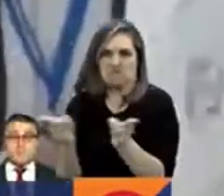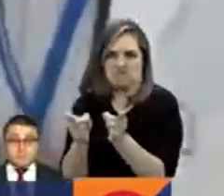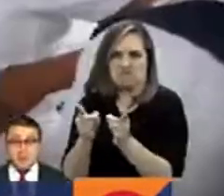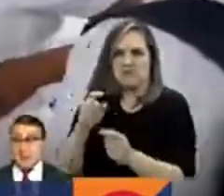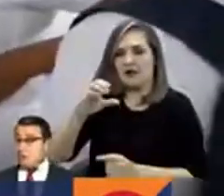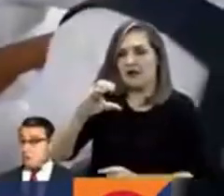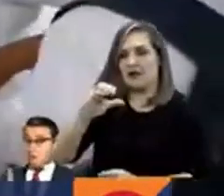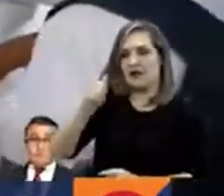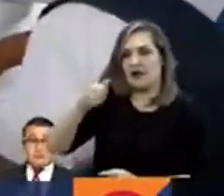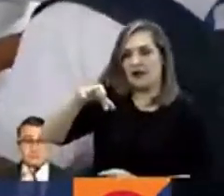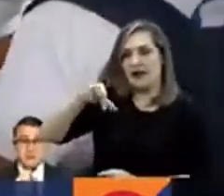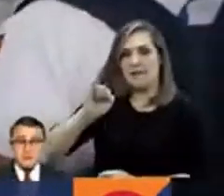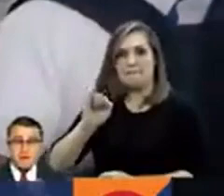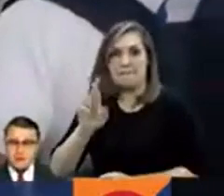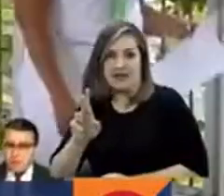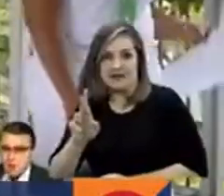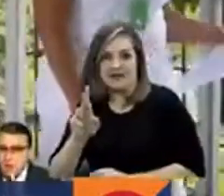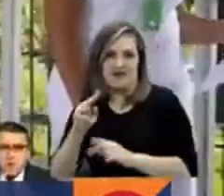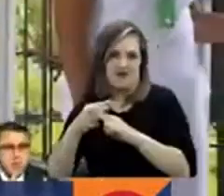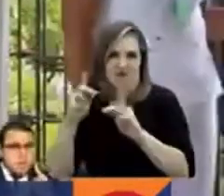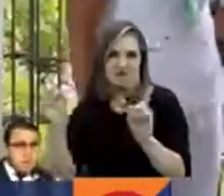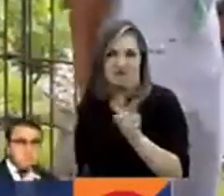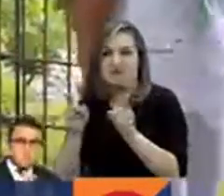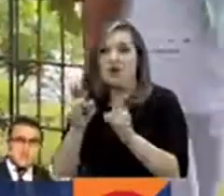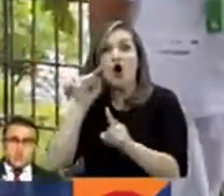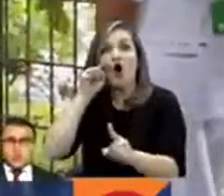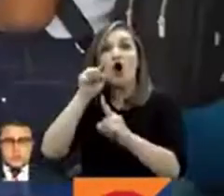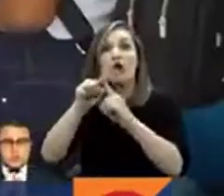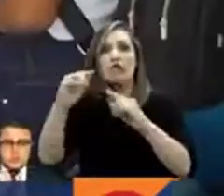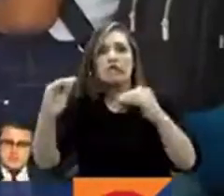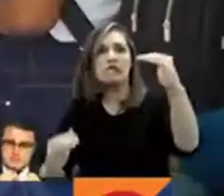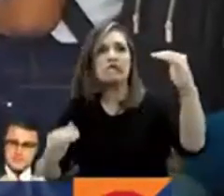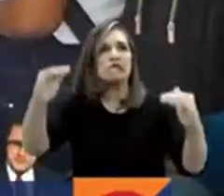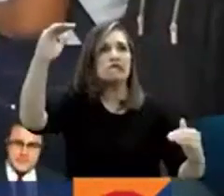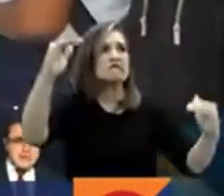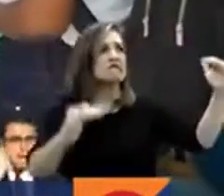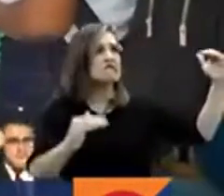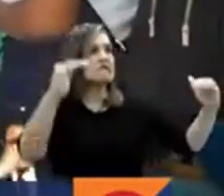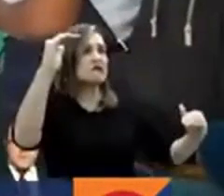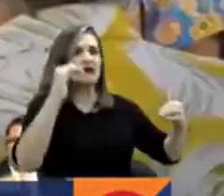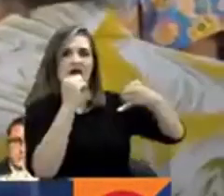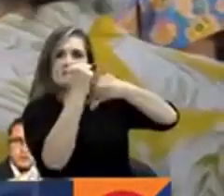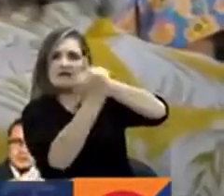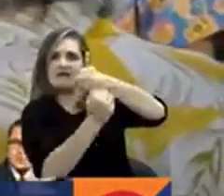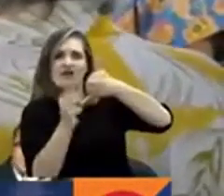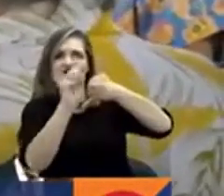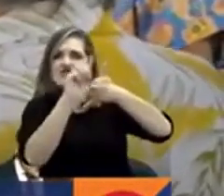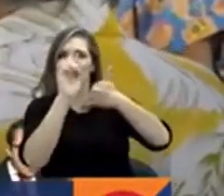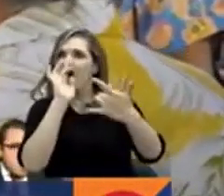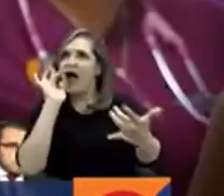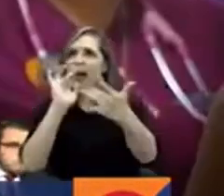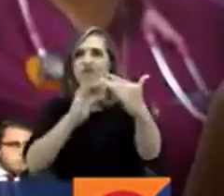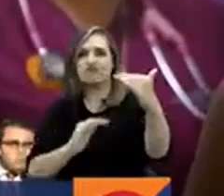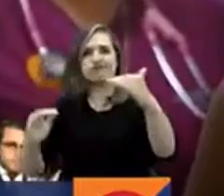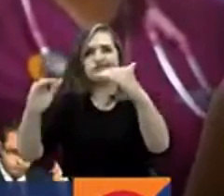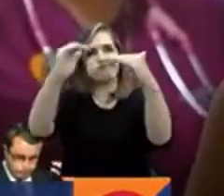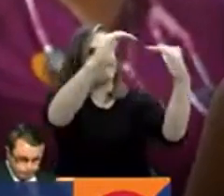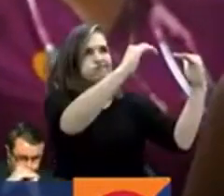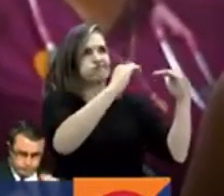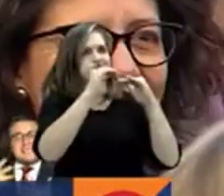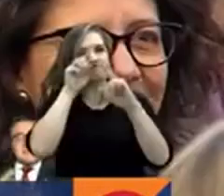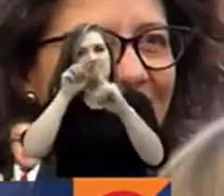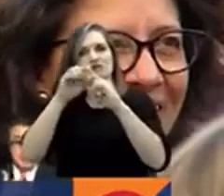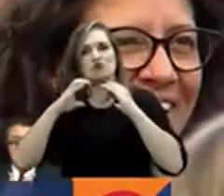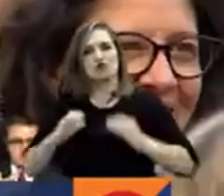estos CAPIRS permitirían cumplir con el objetivo de cerrar las brechas sociales y territoriales para lograr un sistema que beneficie a toda la ciudadanía.